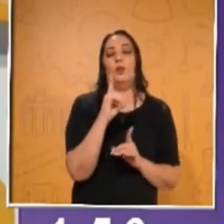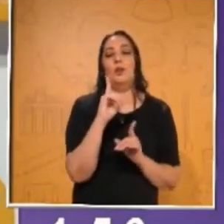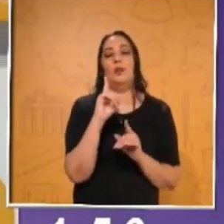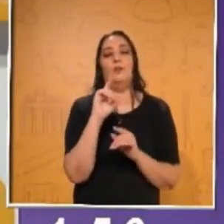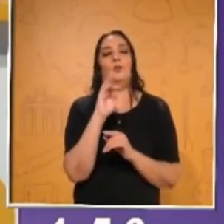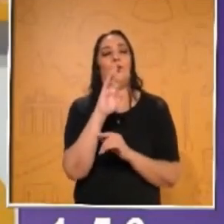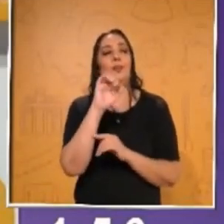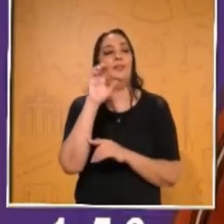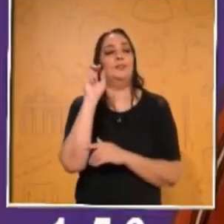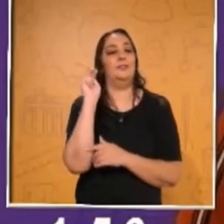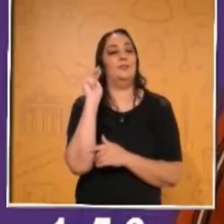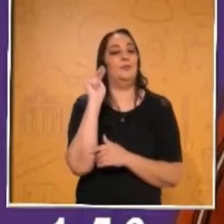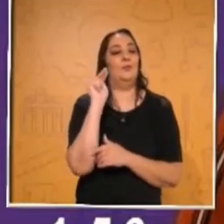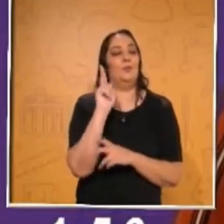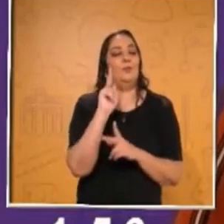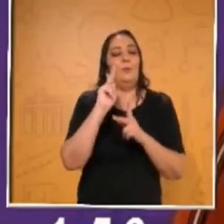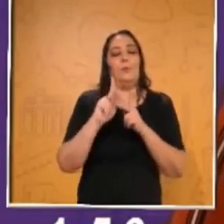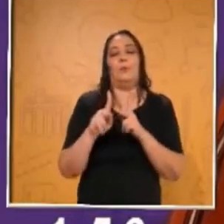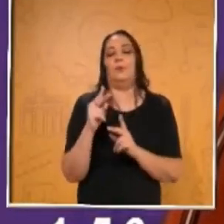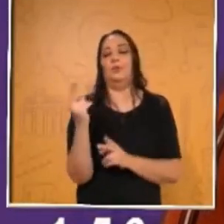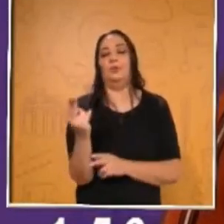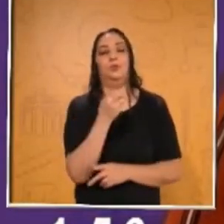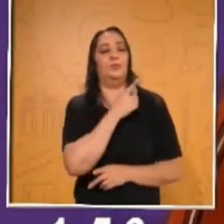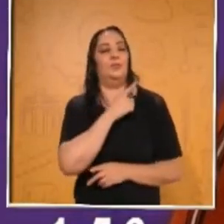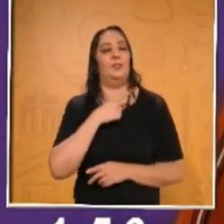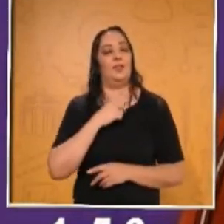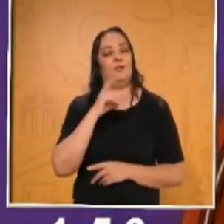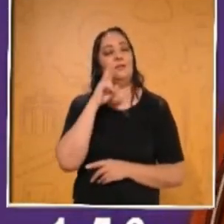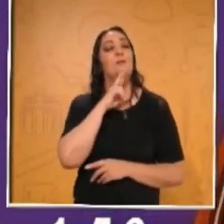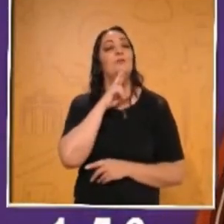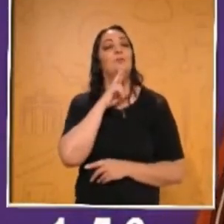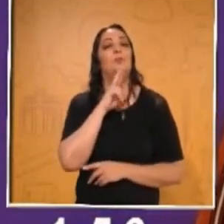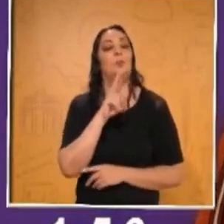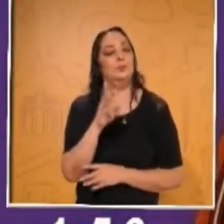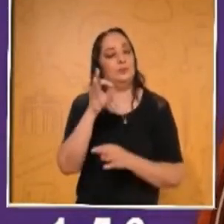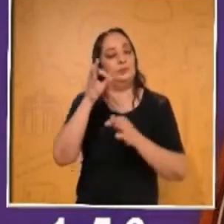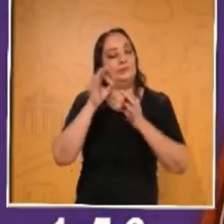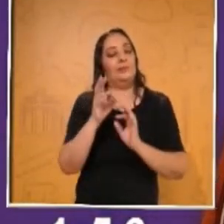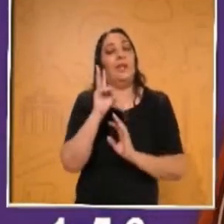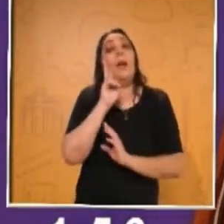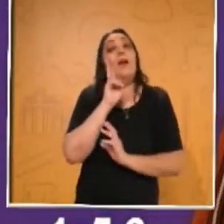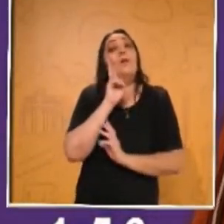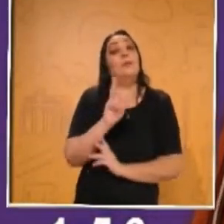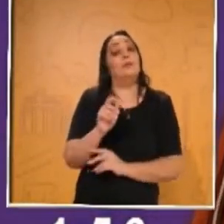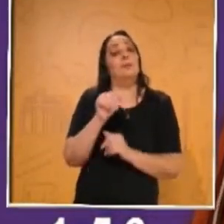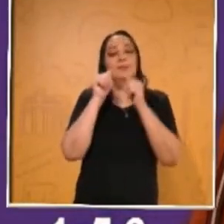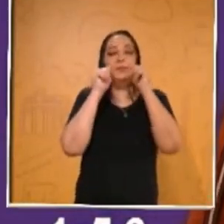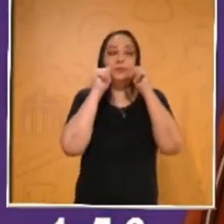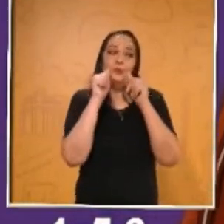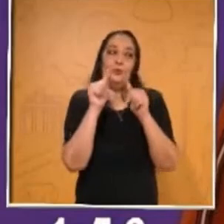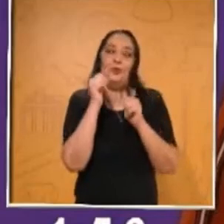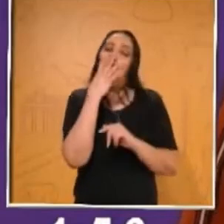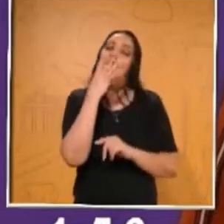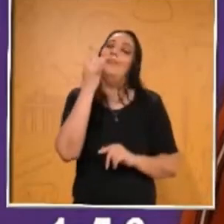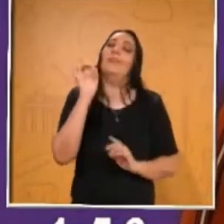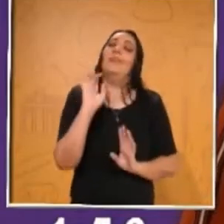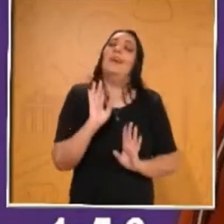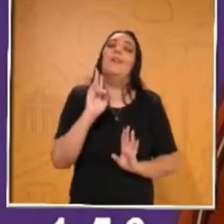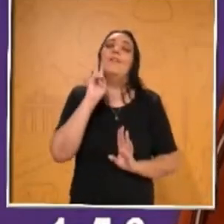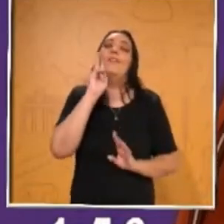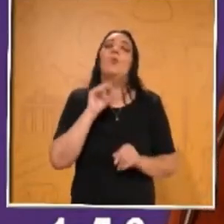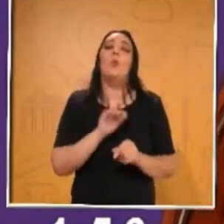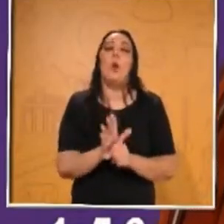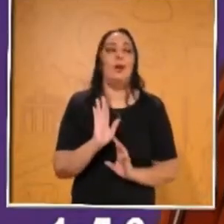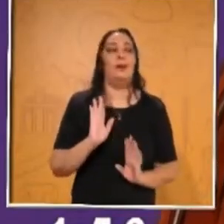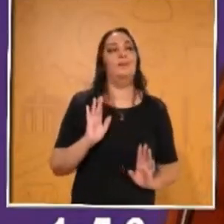que ustedes tienen que responder de manera correcta para ver si estaban poniendo atención y le atinan a ver qué fracción fue, ¿ok?